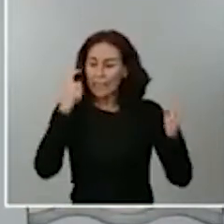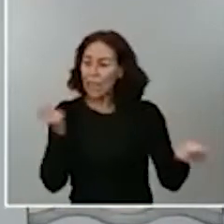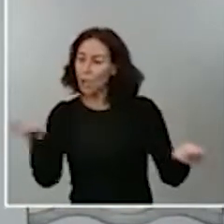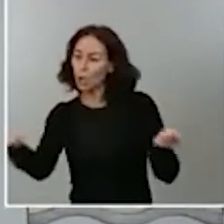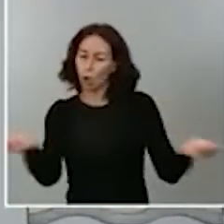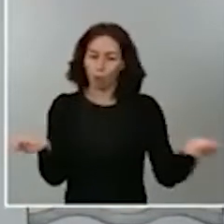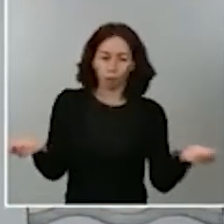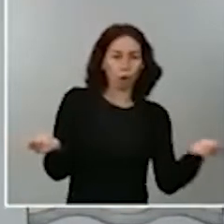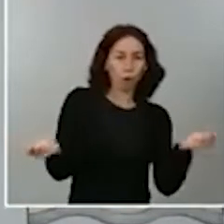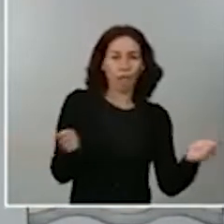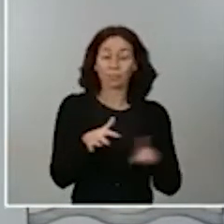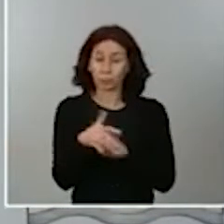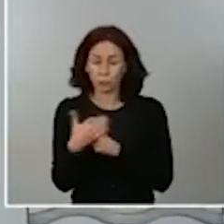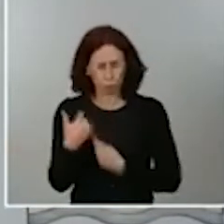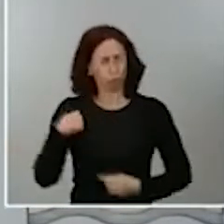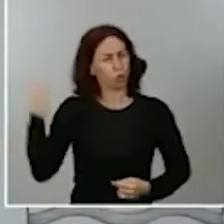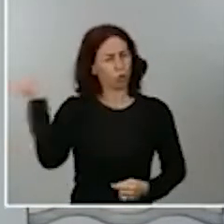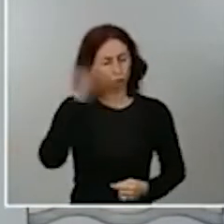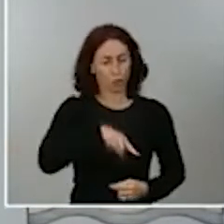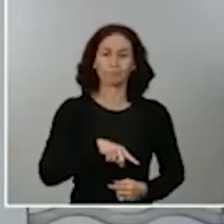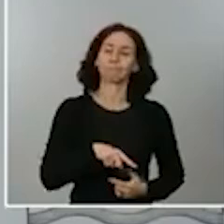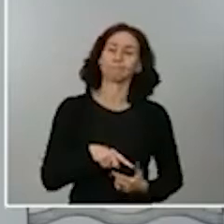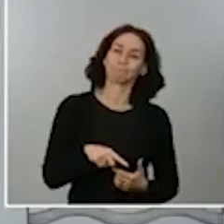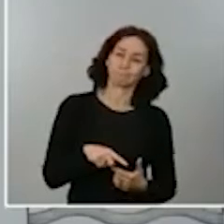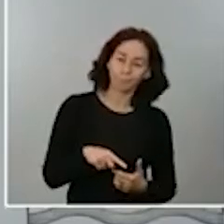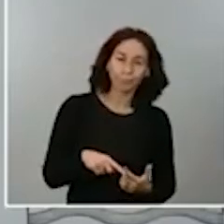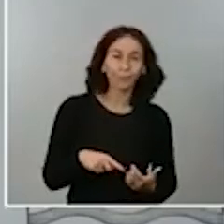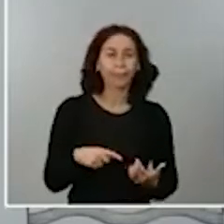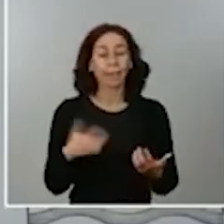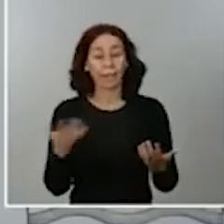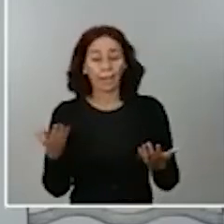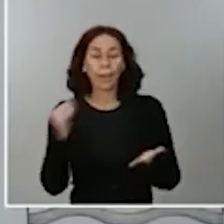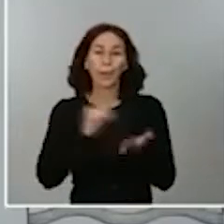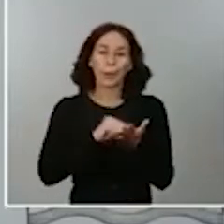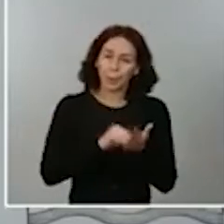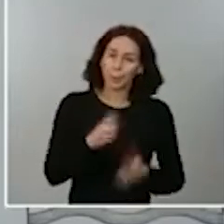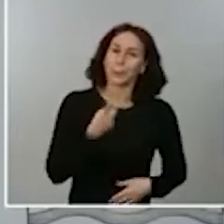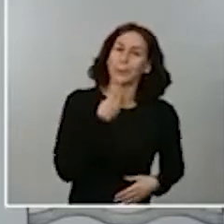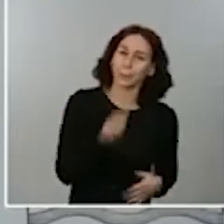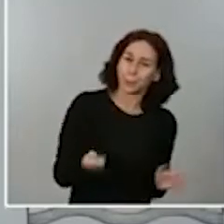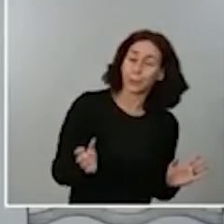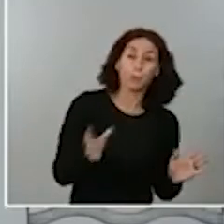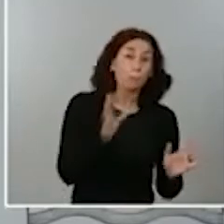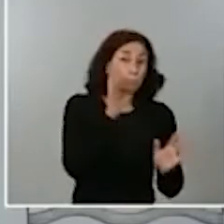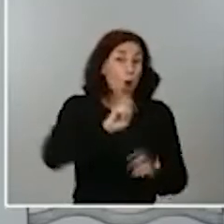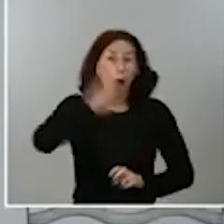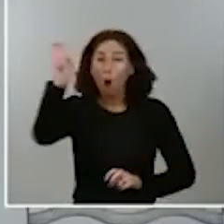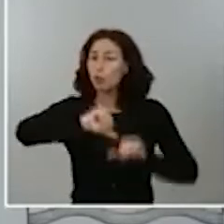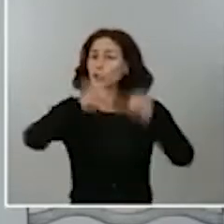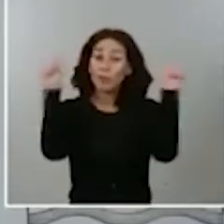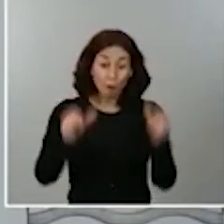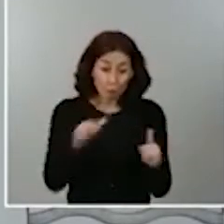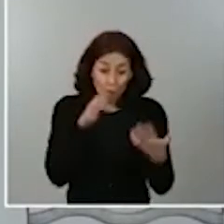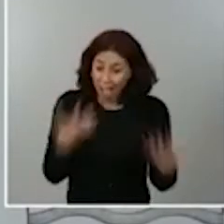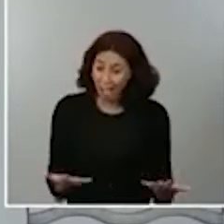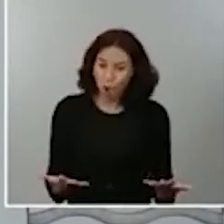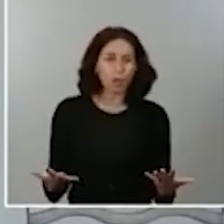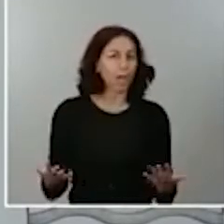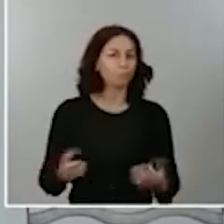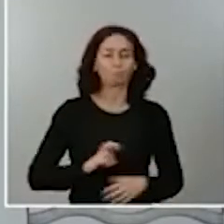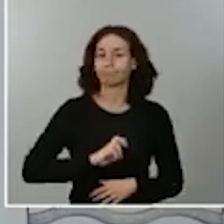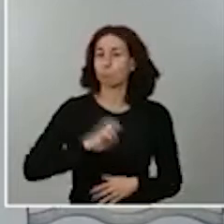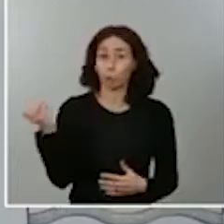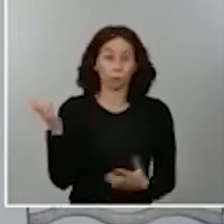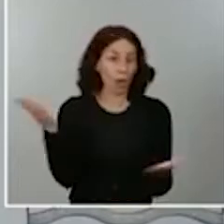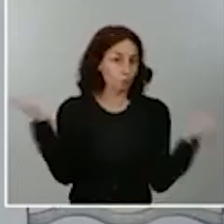Y yo sé que esto, en fin, a veces puede costar, pero no hay otro camino por el momento hasta que no encontremos o una vacuna o un